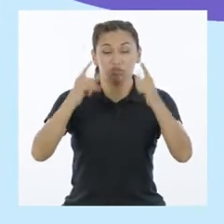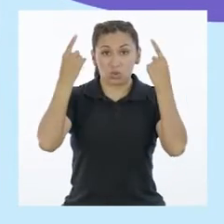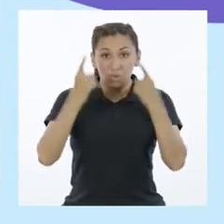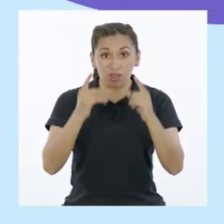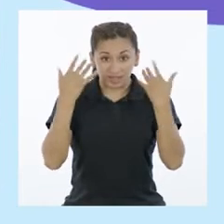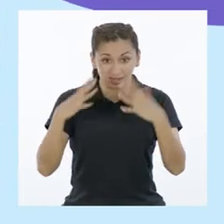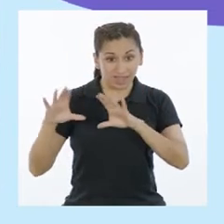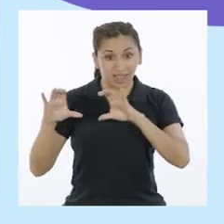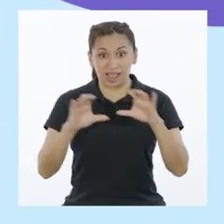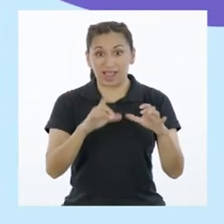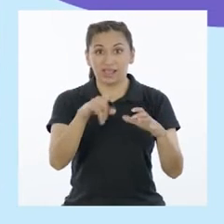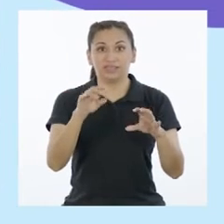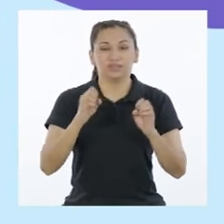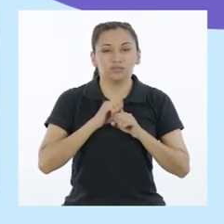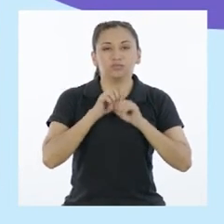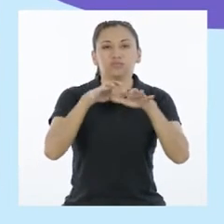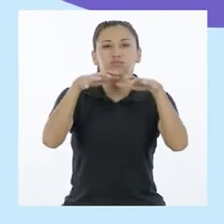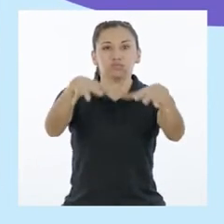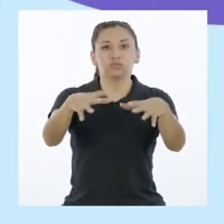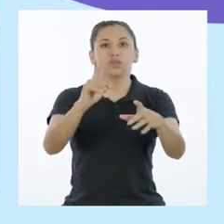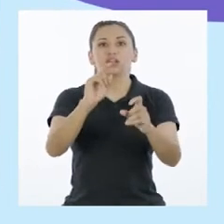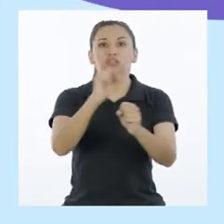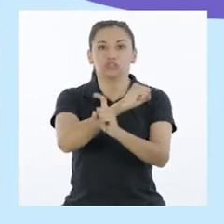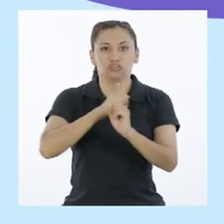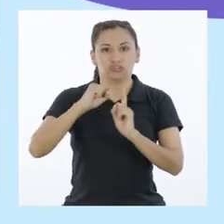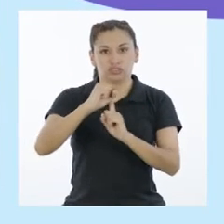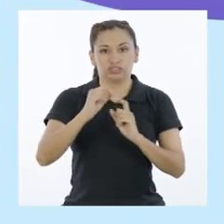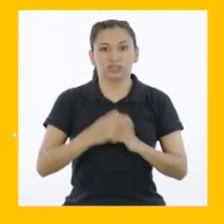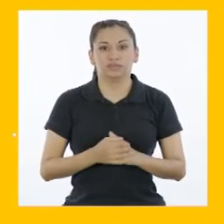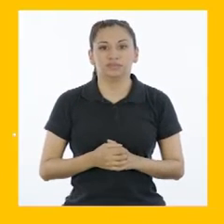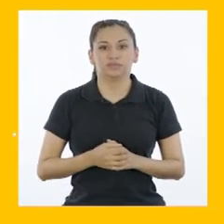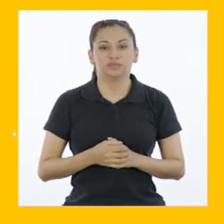proyecto, una vez ejecutado, genere un impacto social.